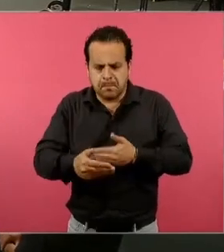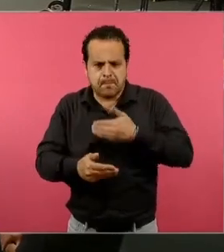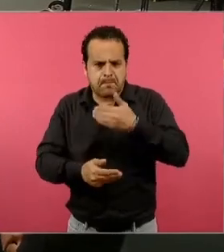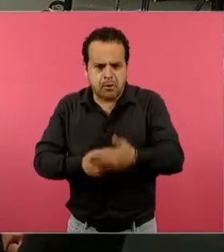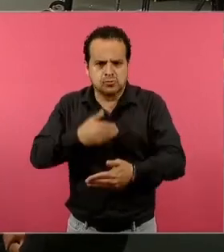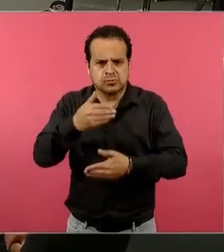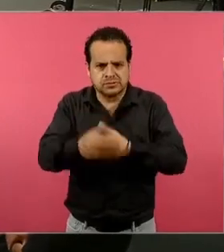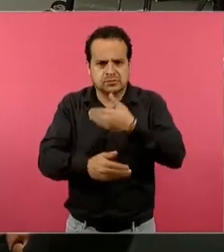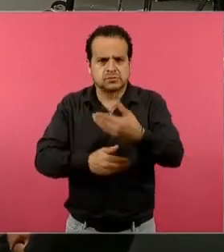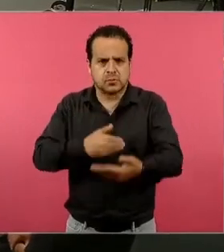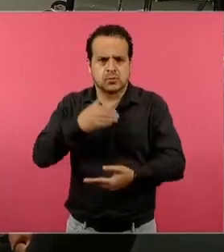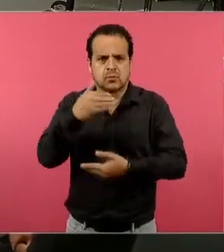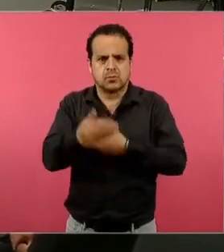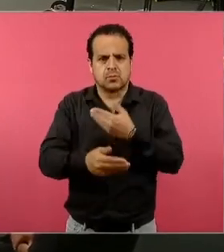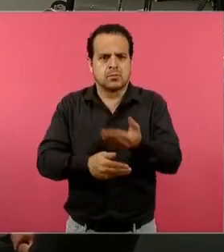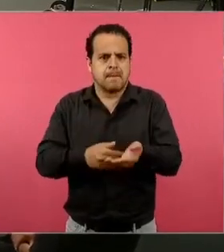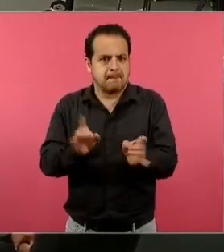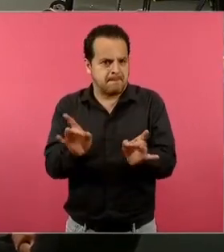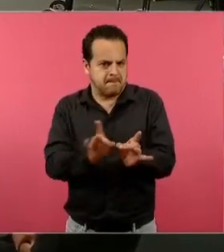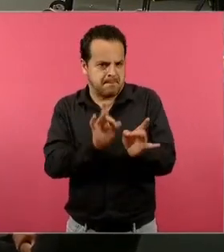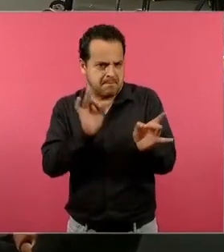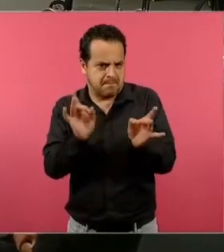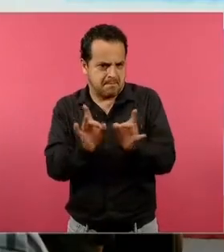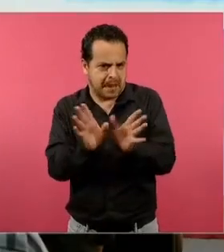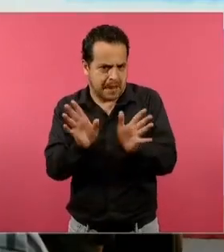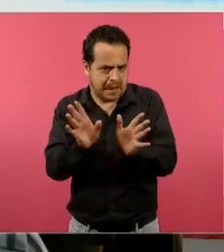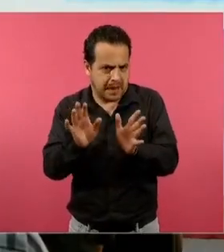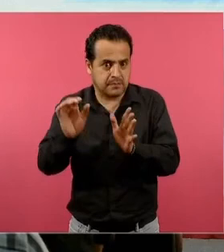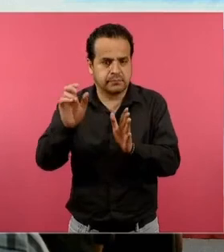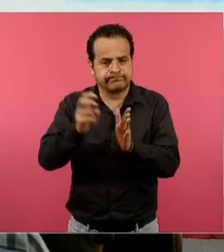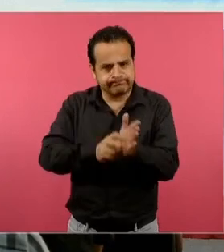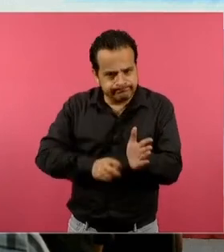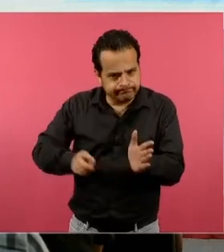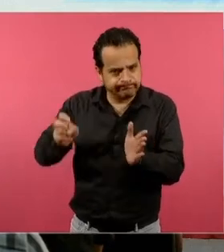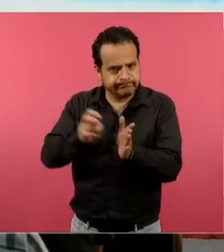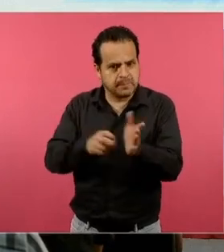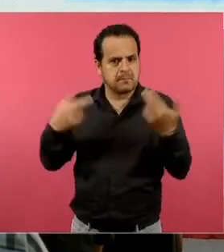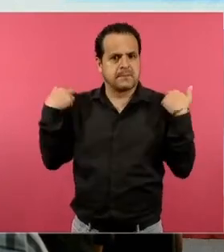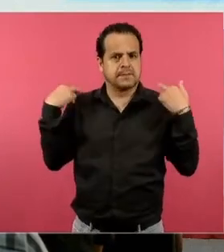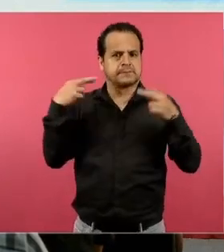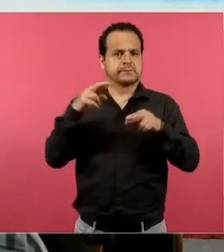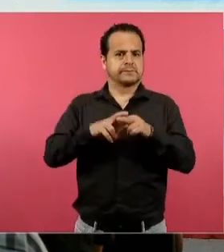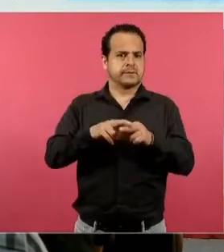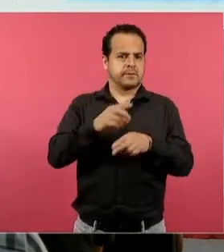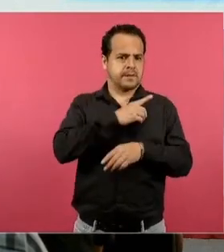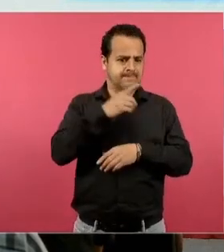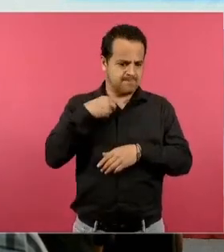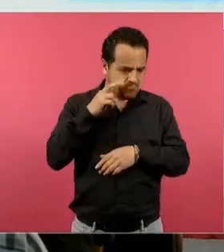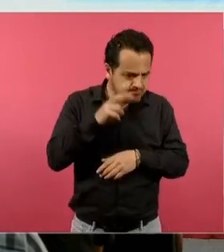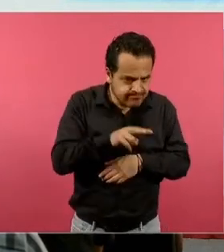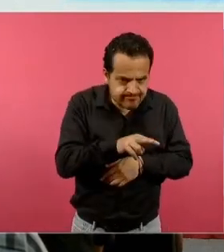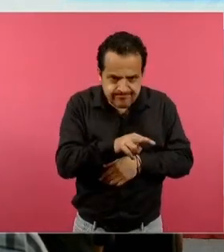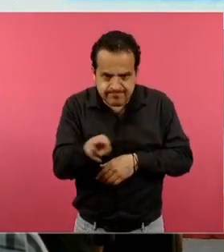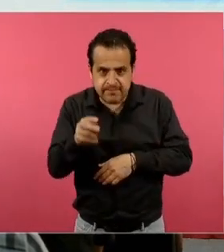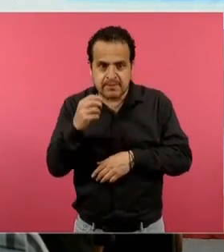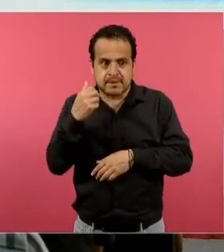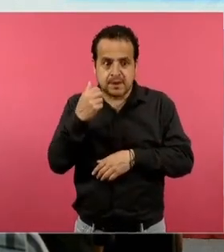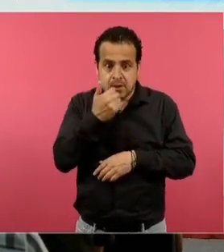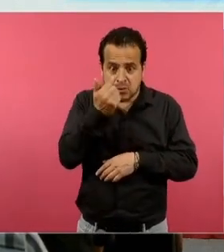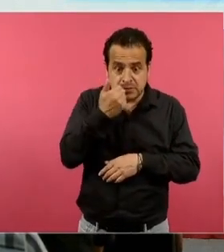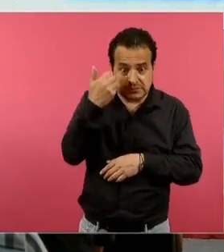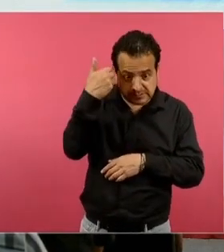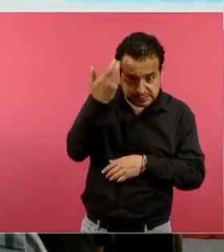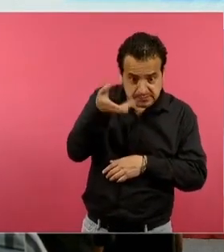aquí lo que me interesa es identificar el proceso, cómo el alumno está aprendiendo, qué está aprendiendo, cómo lo está